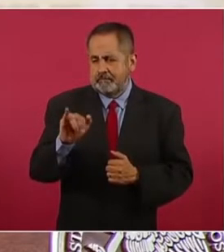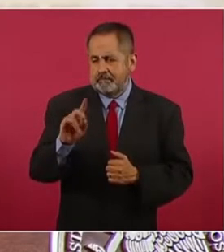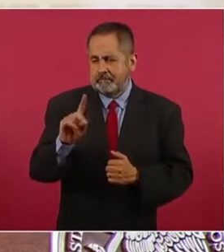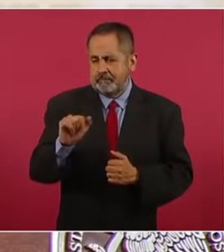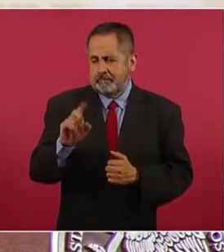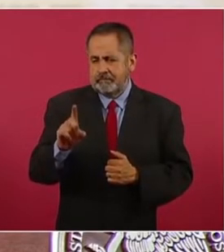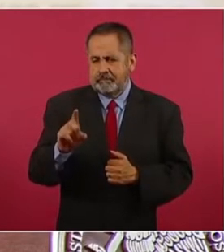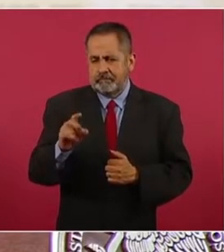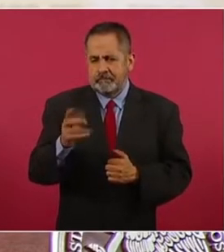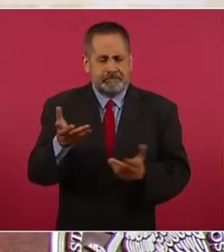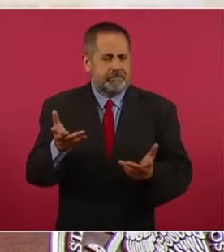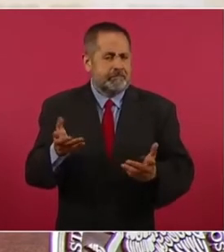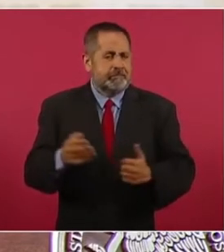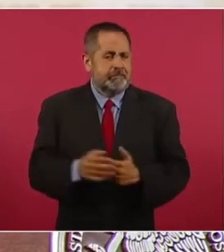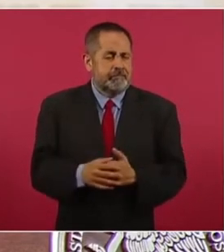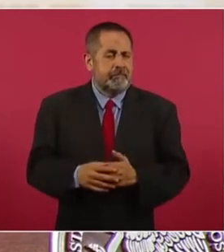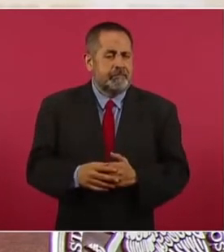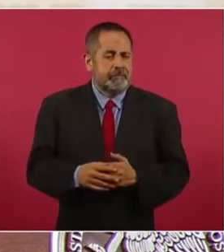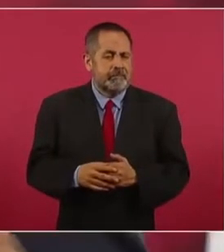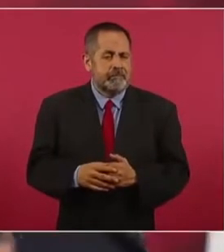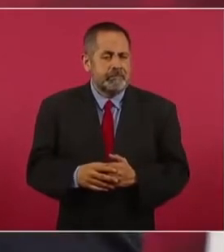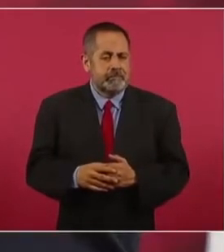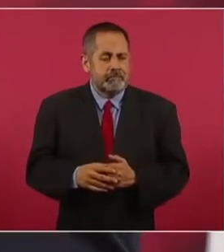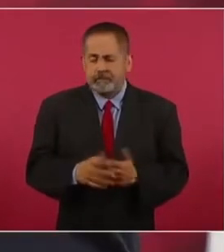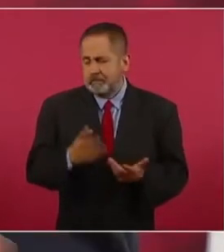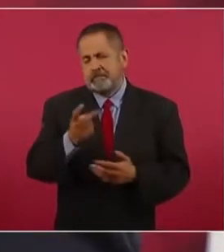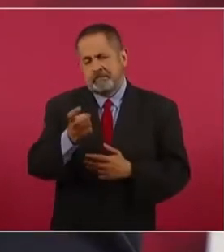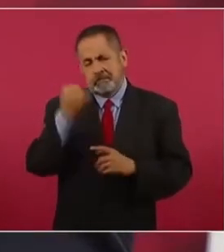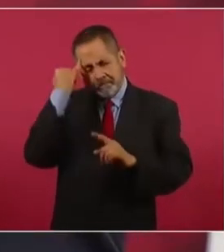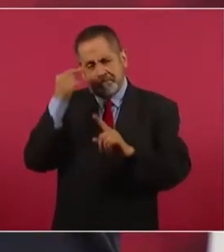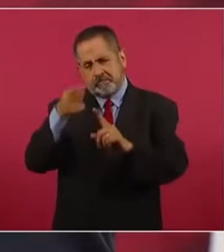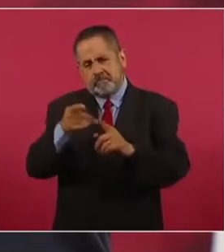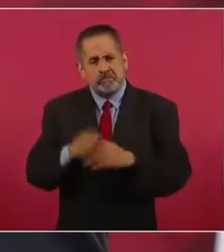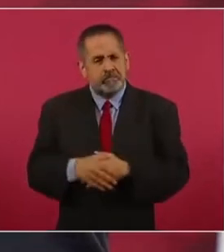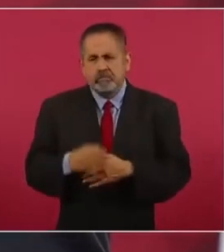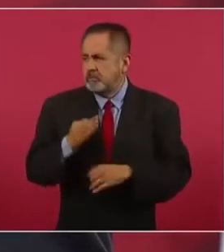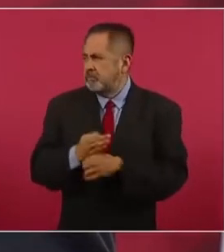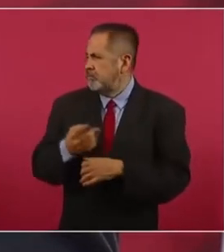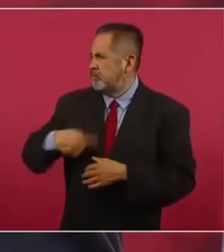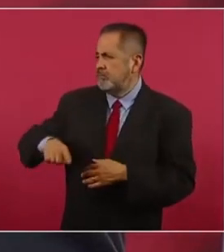Entonces, buscar eso y vamos bien,